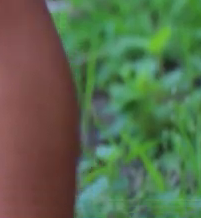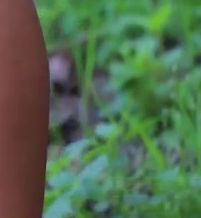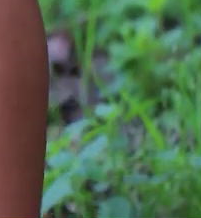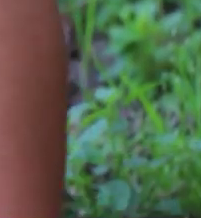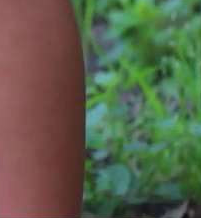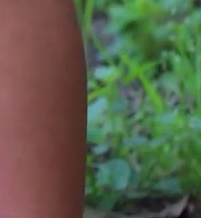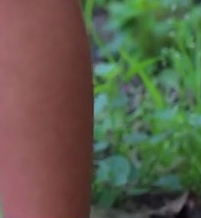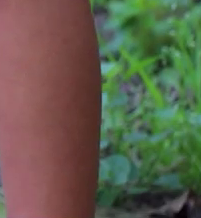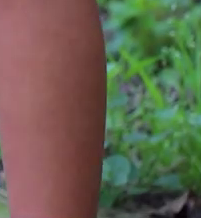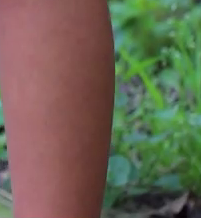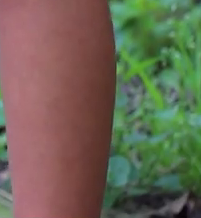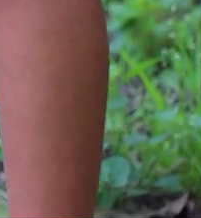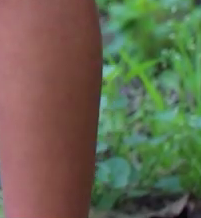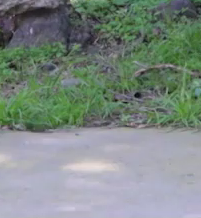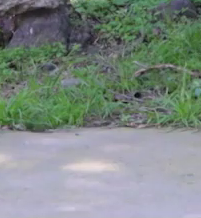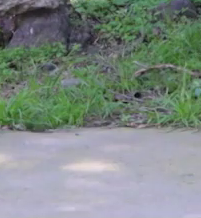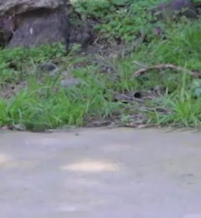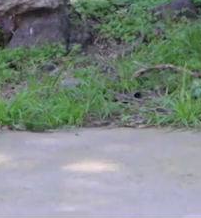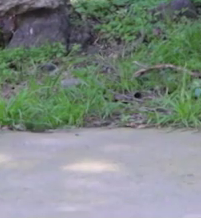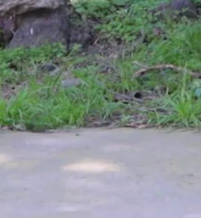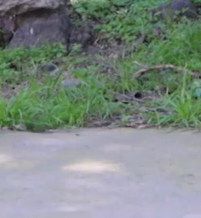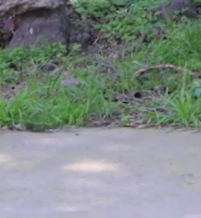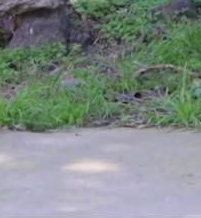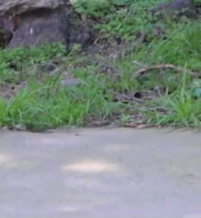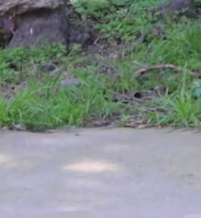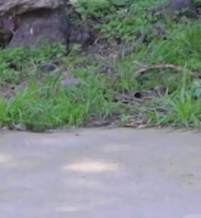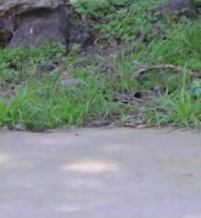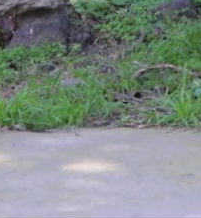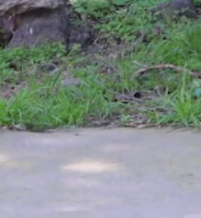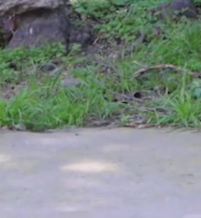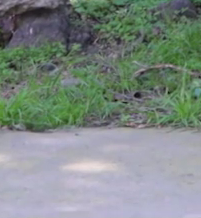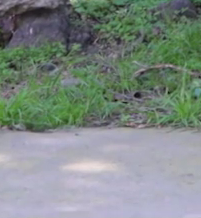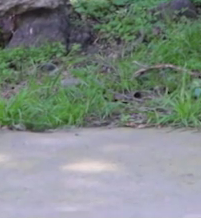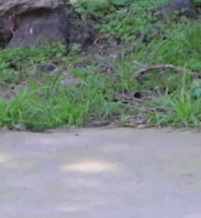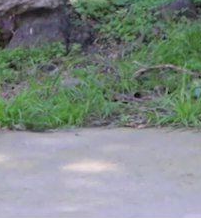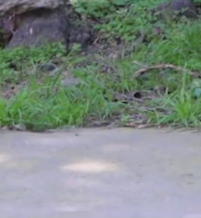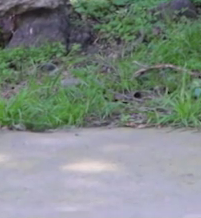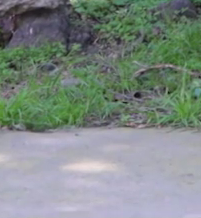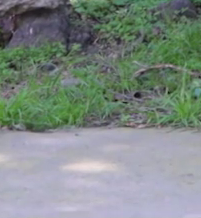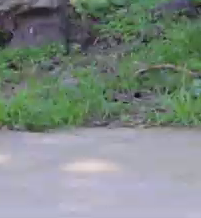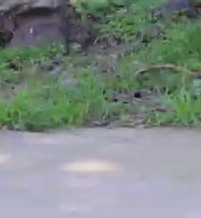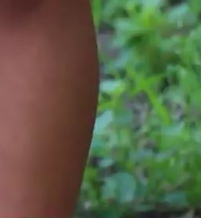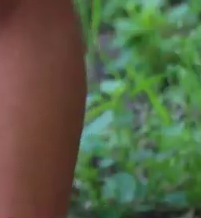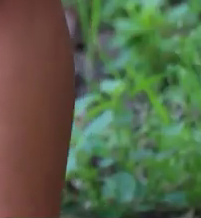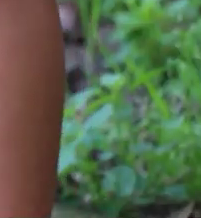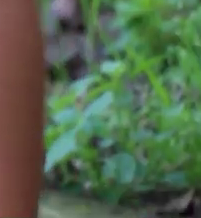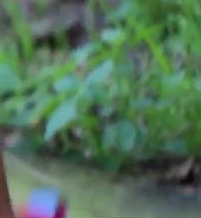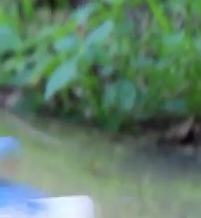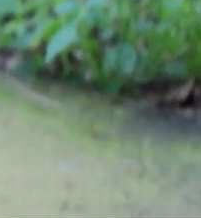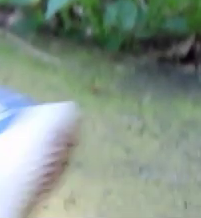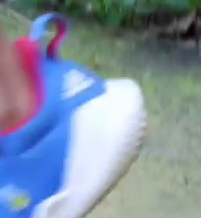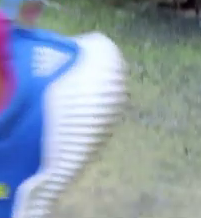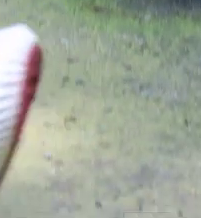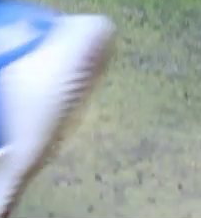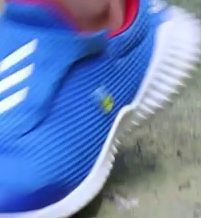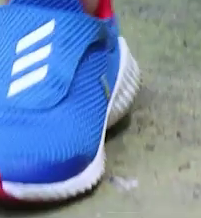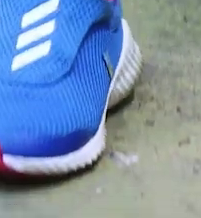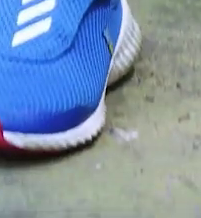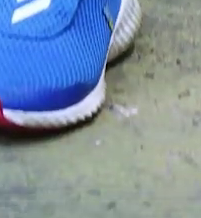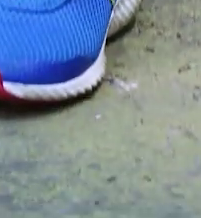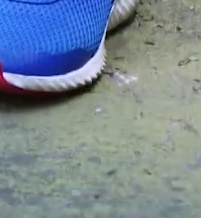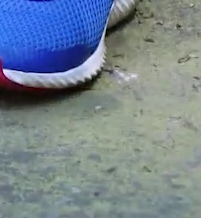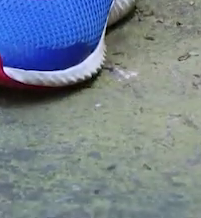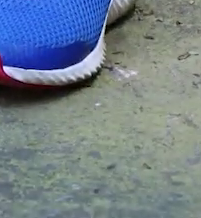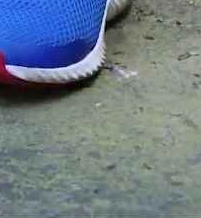Nuevamente. Bien. Exacto. Paramos. Descansamos. Respiramos. Acuérdate de